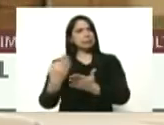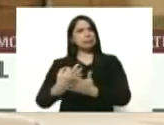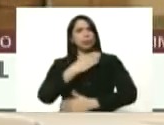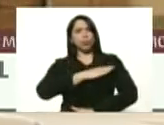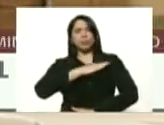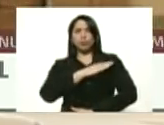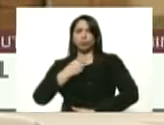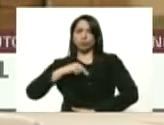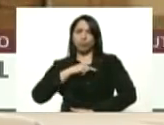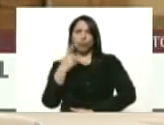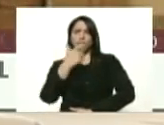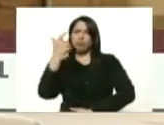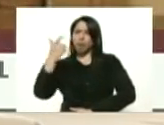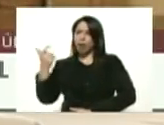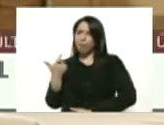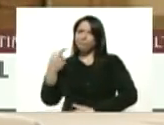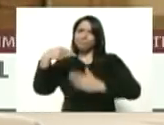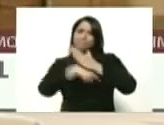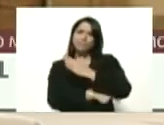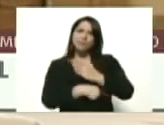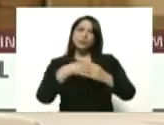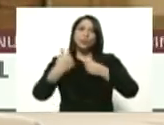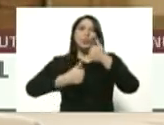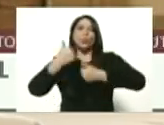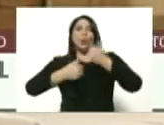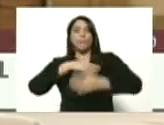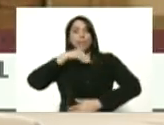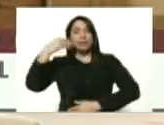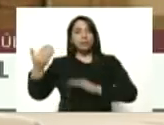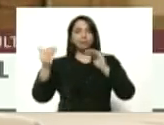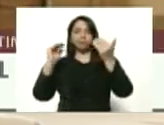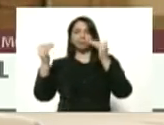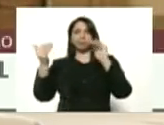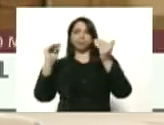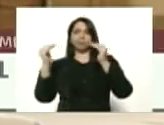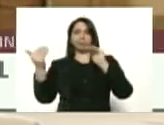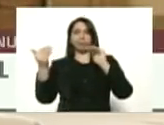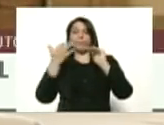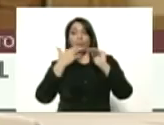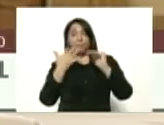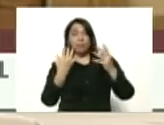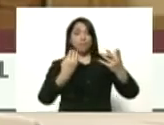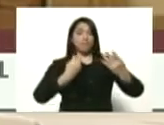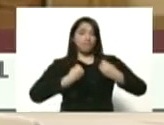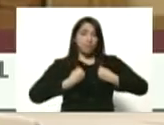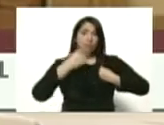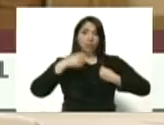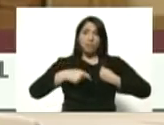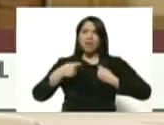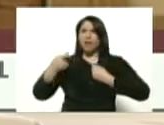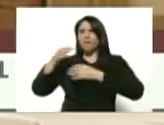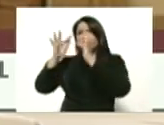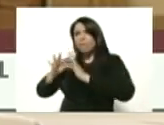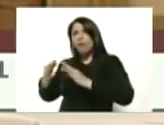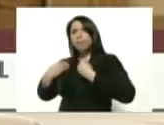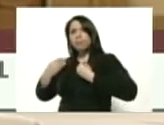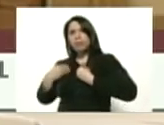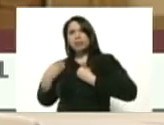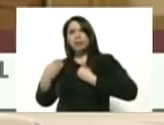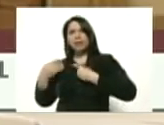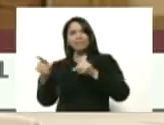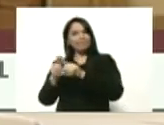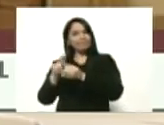comisión hemos buscado el espíritu del equilibrio entre la vida y los medios de vida tal como lo ha